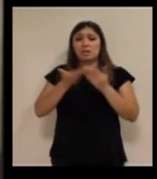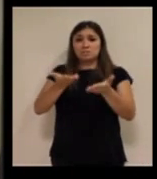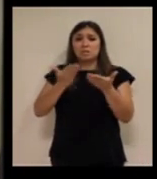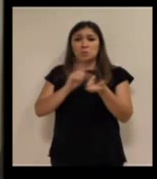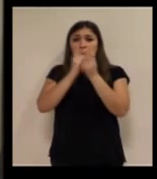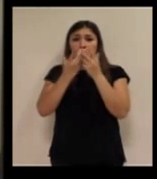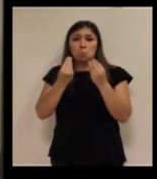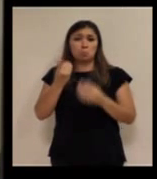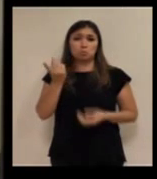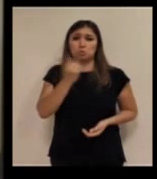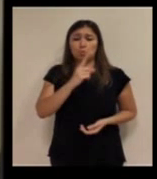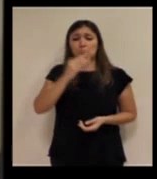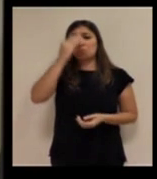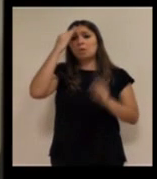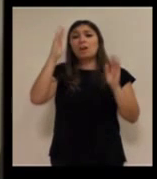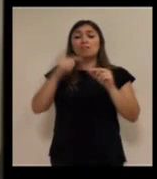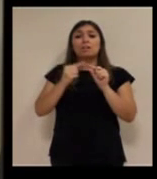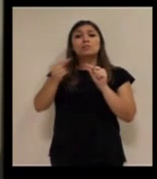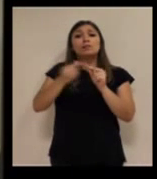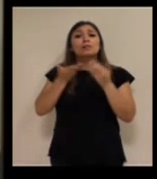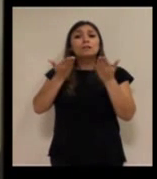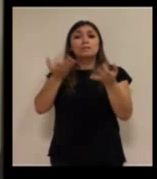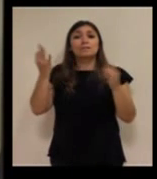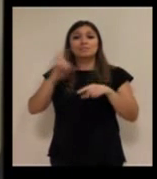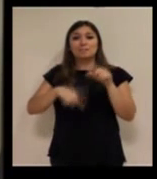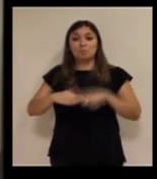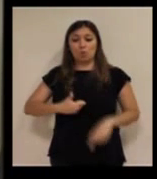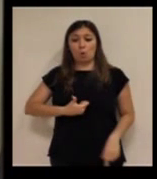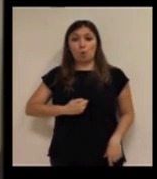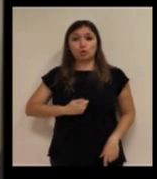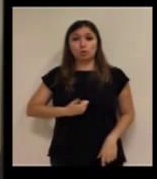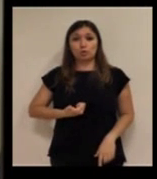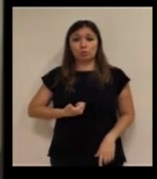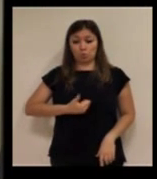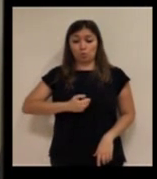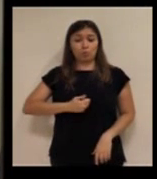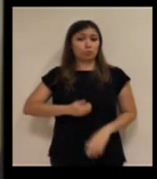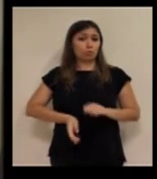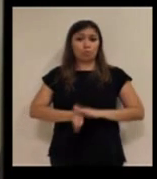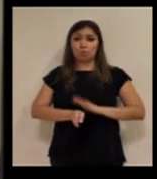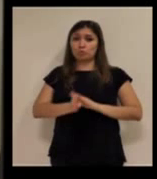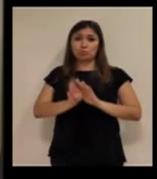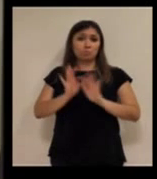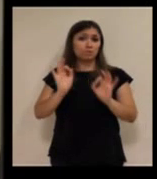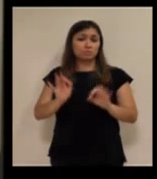pensamos que la teleasistencia, al final, lo que lo define es el botón y el botón se va a mantener.